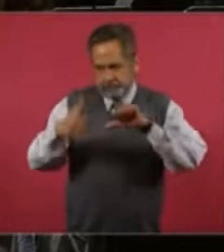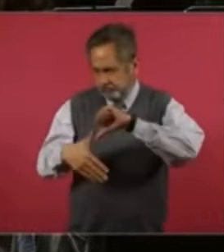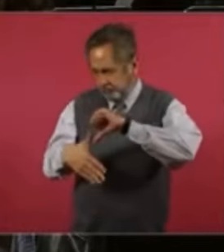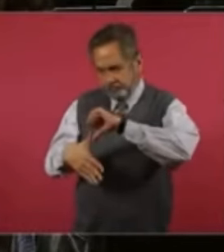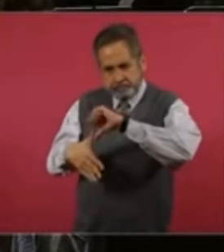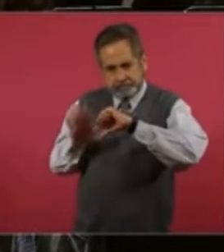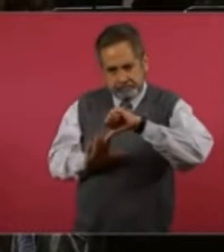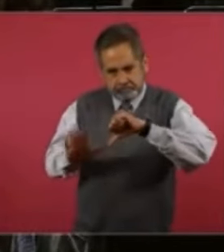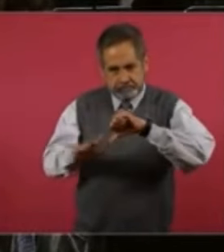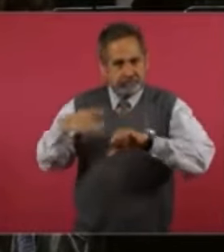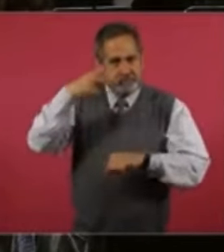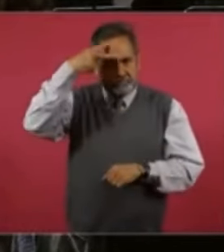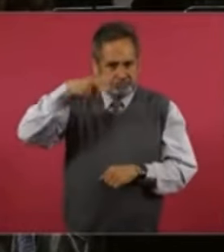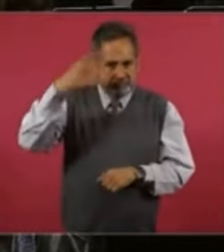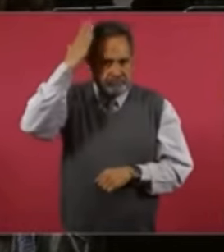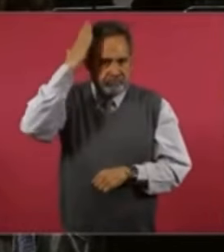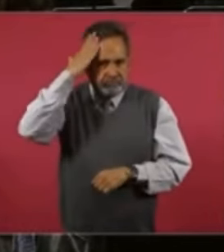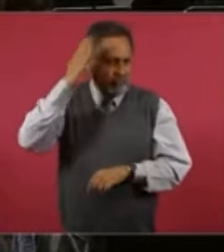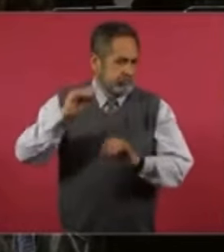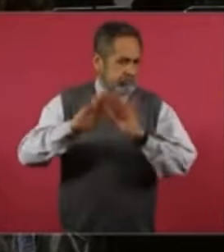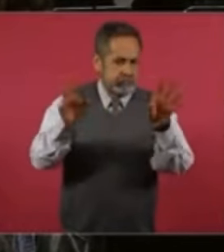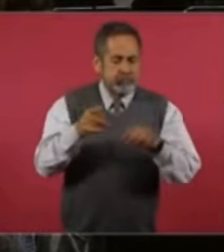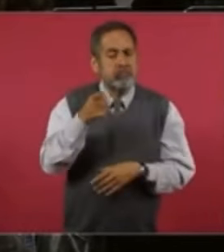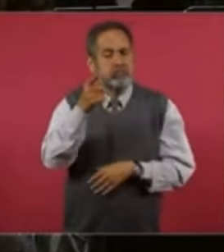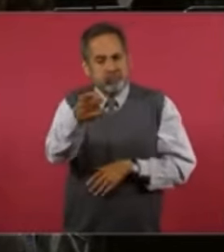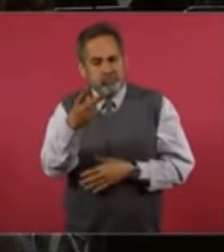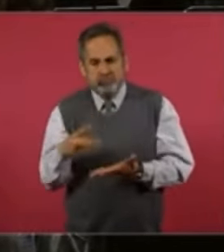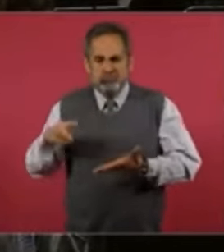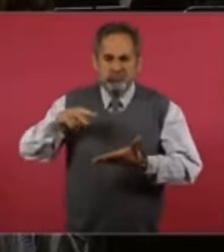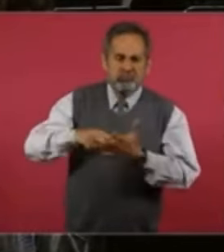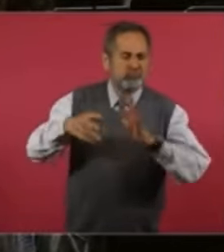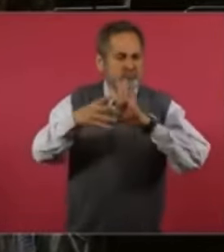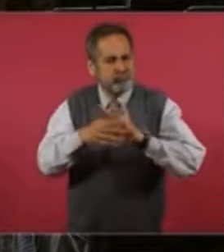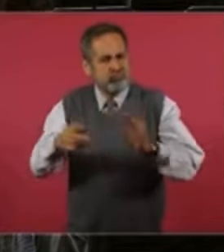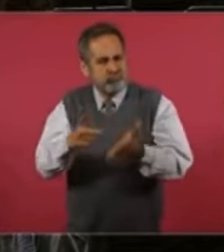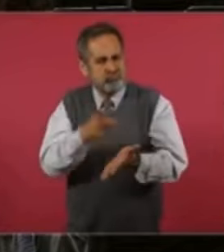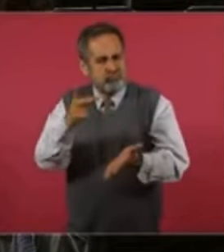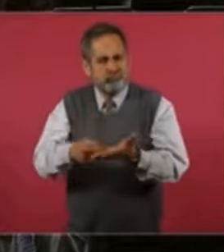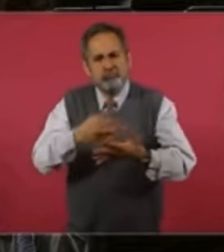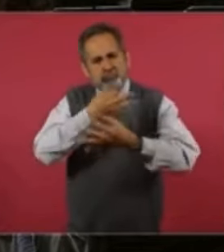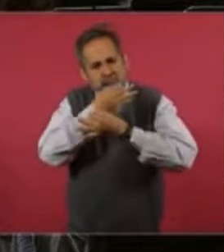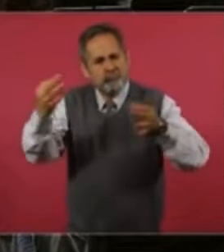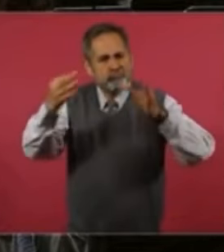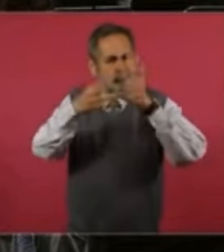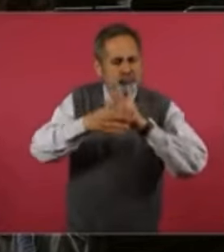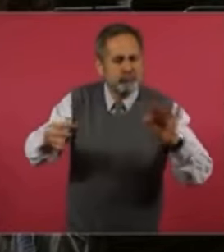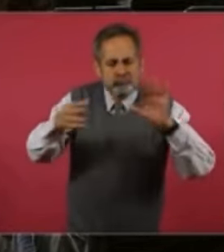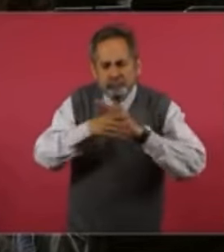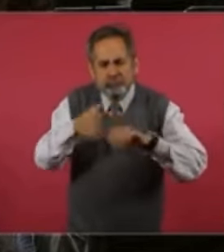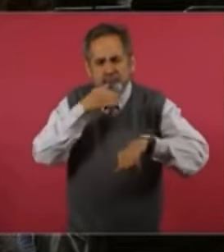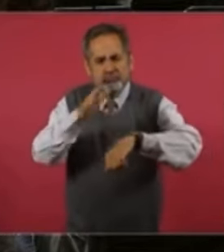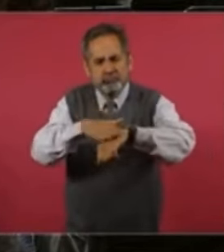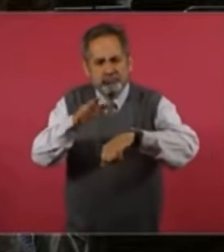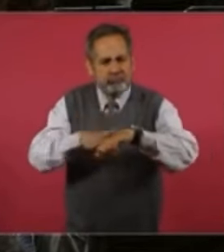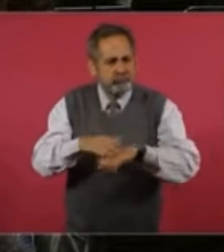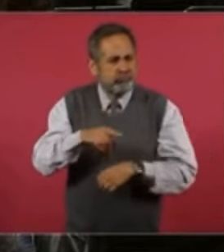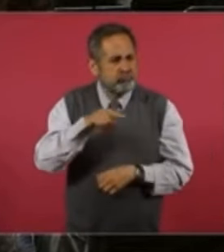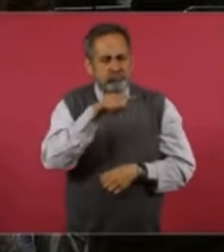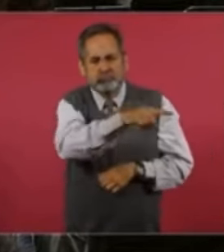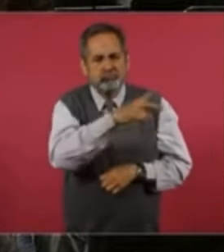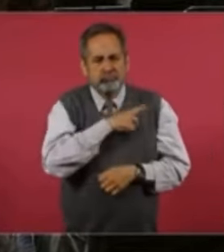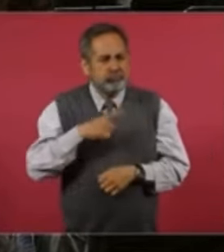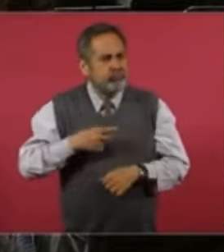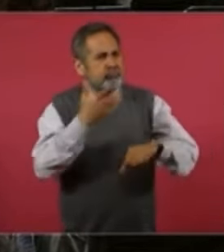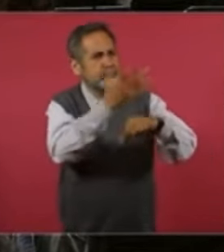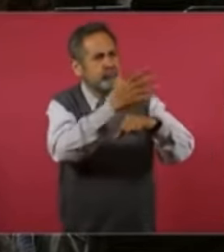Y usted desde esta tribuna con bastante frecuencia ha hablado, se ha pronunciado en contra del bloqueo de Estados